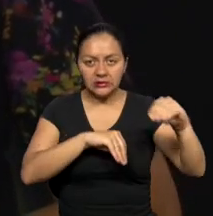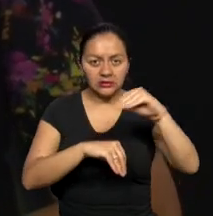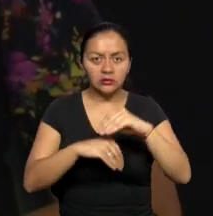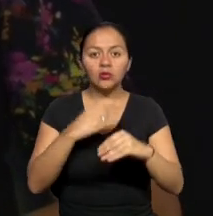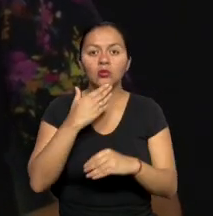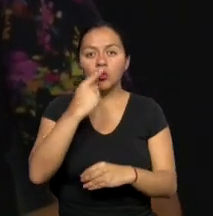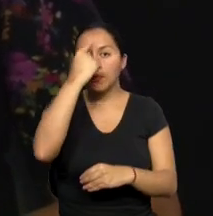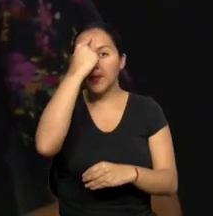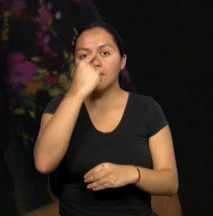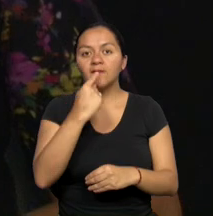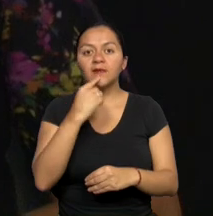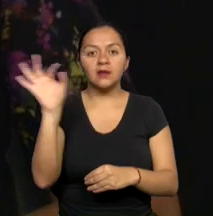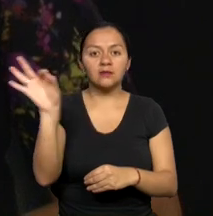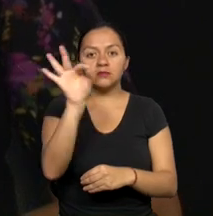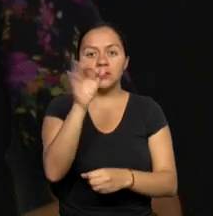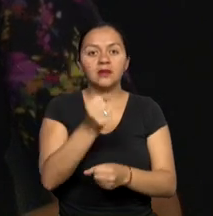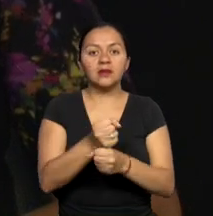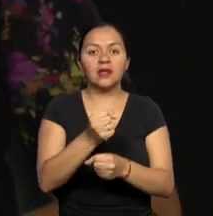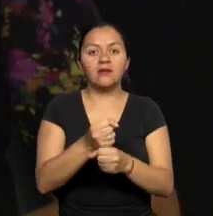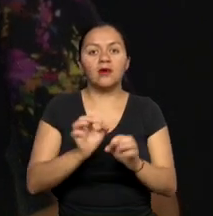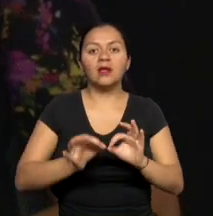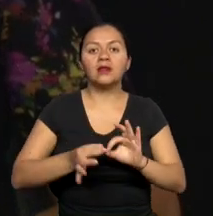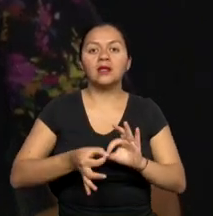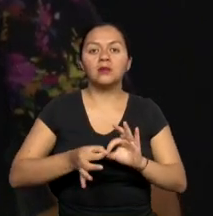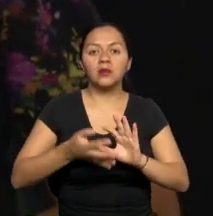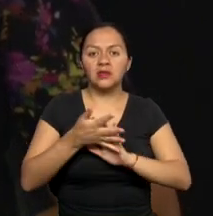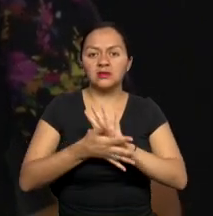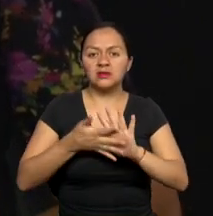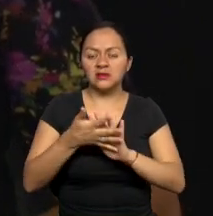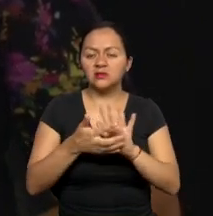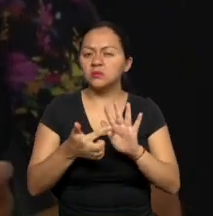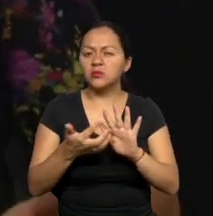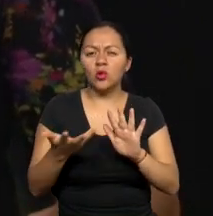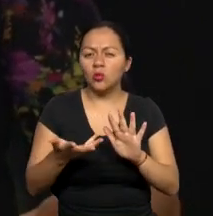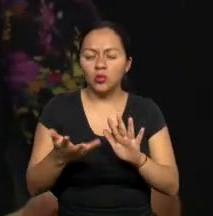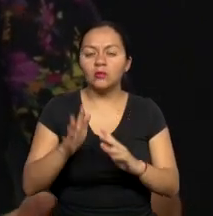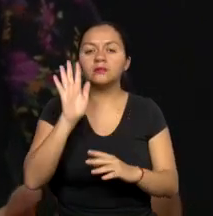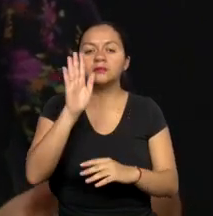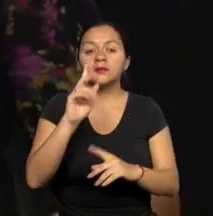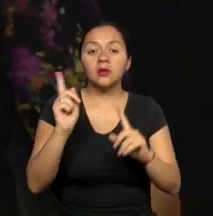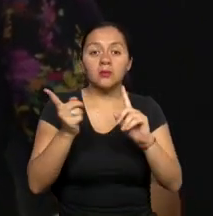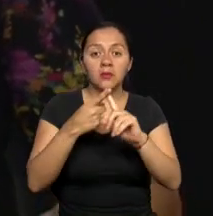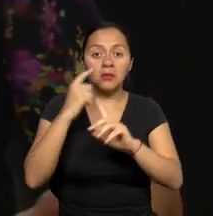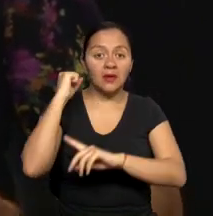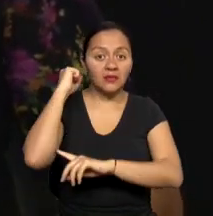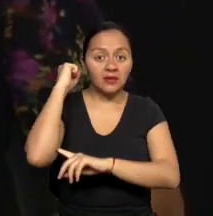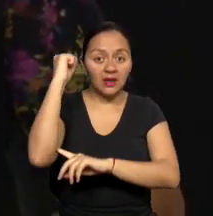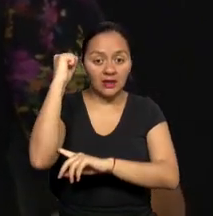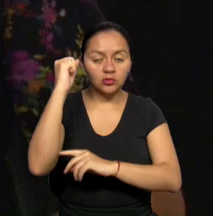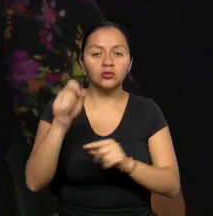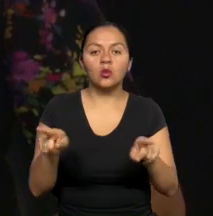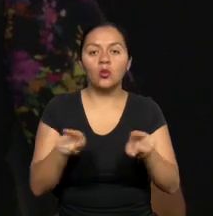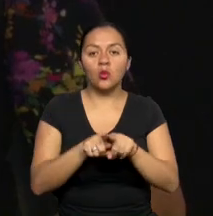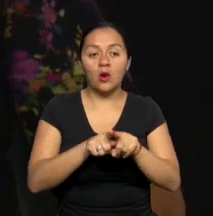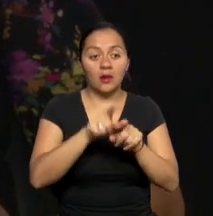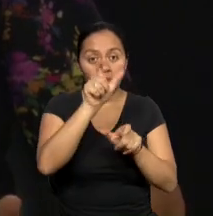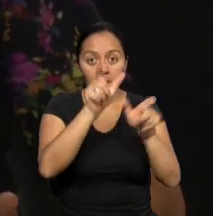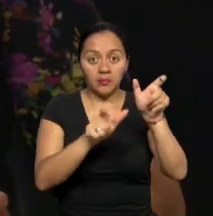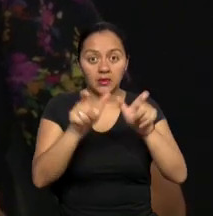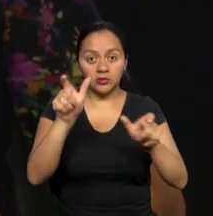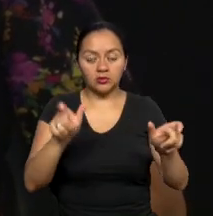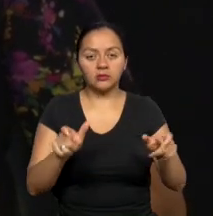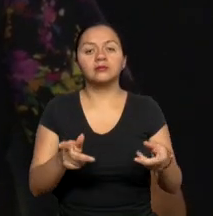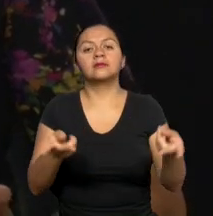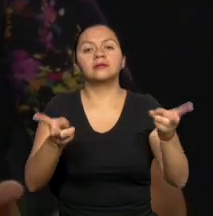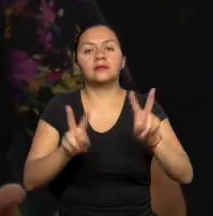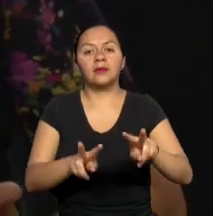ocupacional del intérprete de lengua de señas. ¿Por qué razón? Porque además de ser un derecho tanto para los ciudadanos y ciudadanas, también